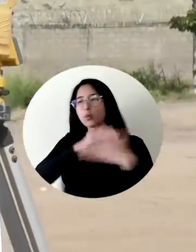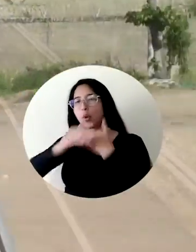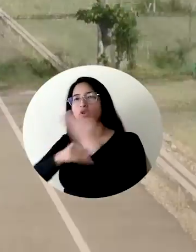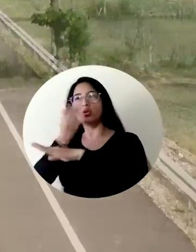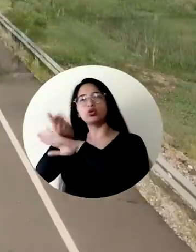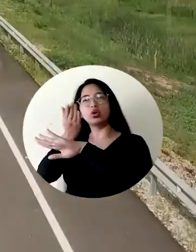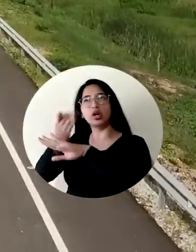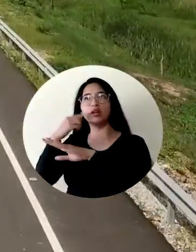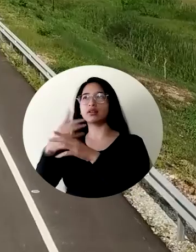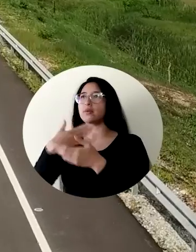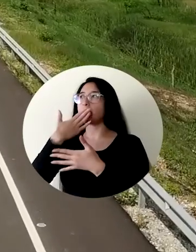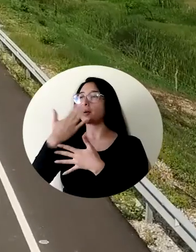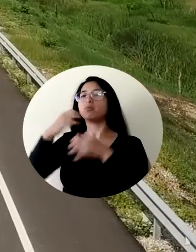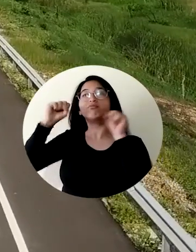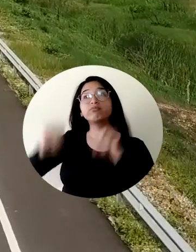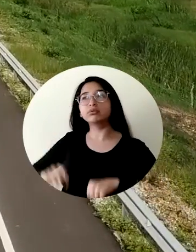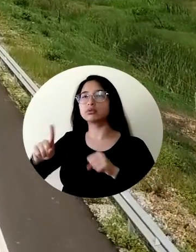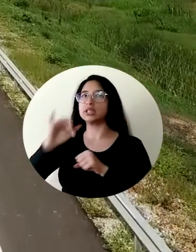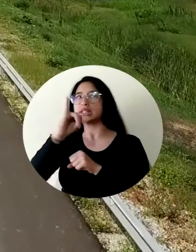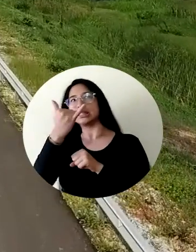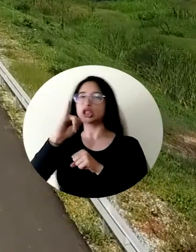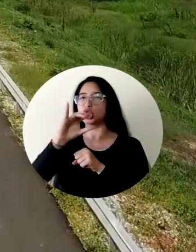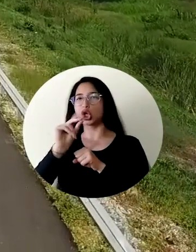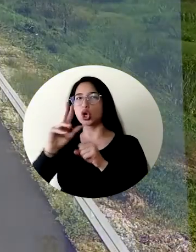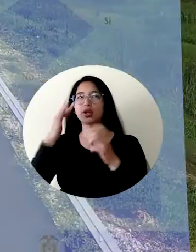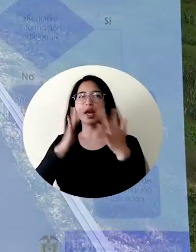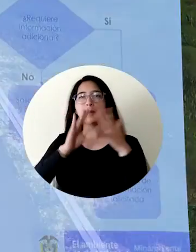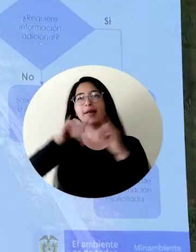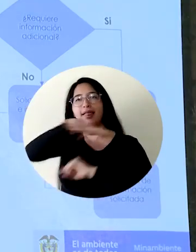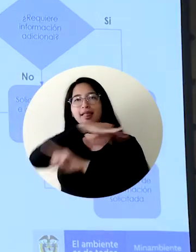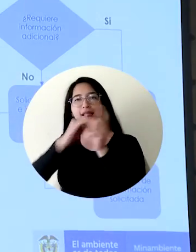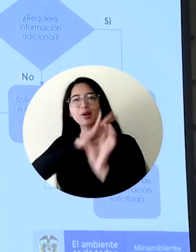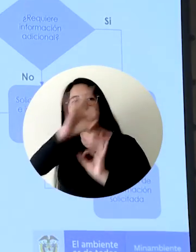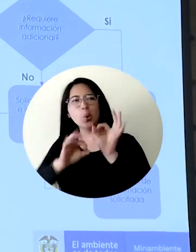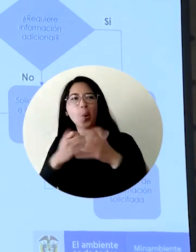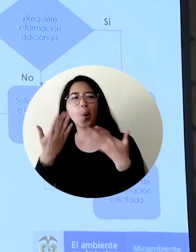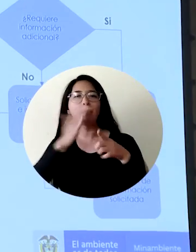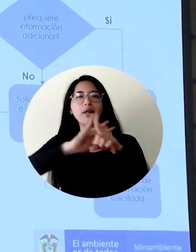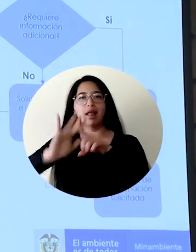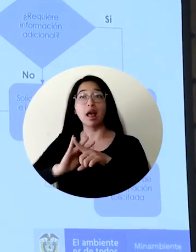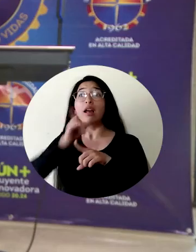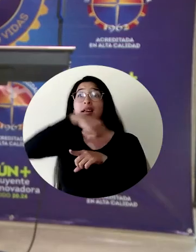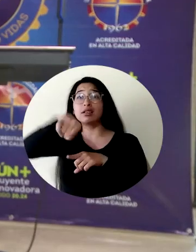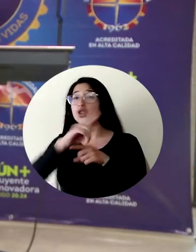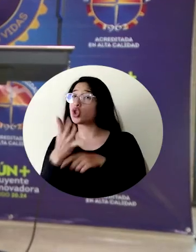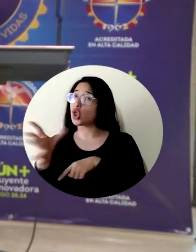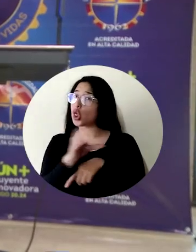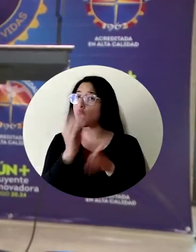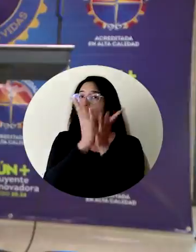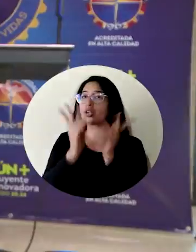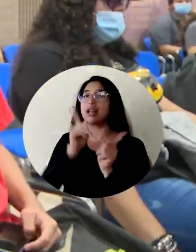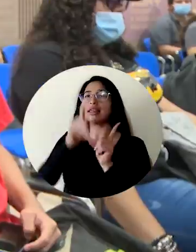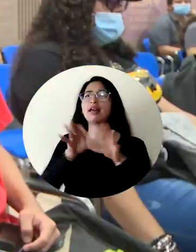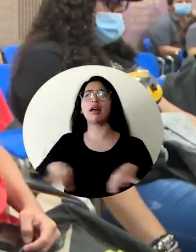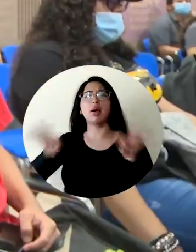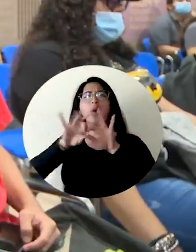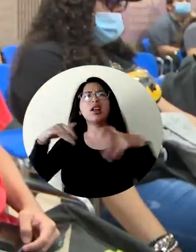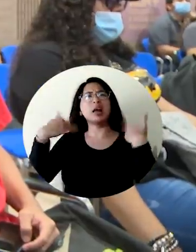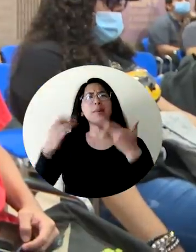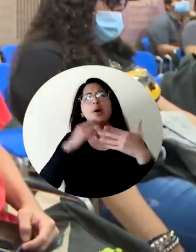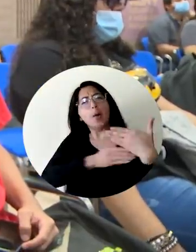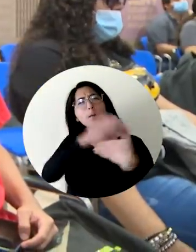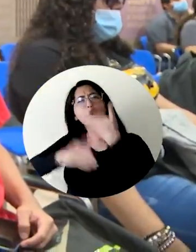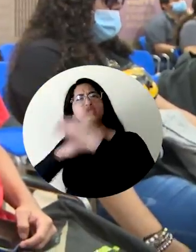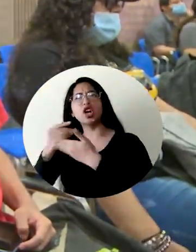un proyecto, obra o actividad en el territorio nacional Es muy importante que los estudiantes manejen estos ámbitos porque es lo que se van a enfrentar y deben tener